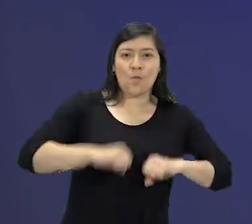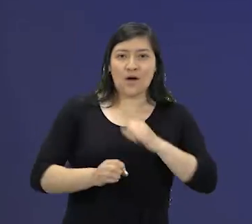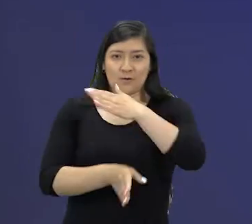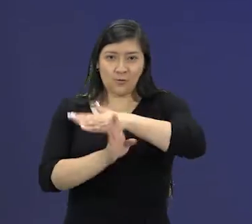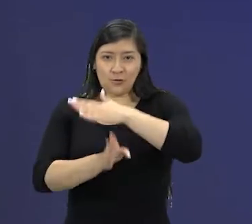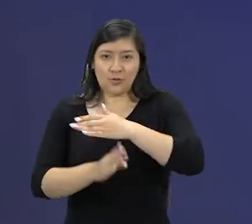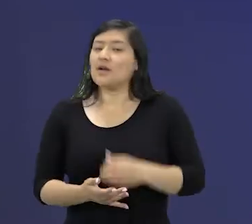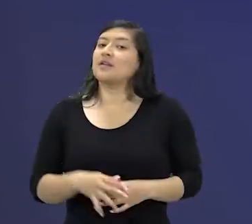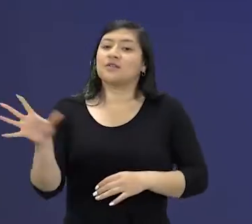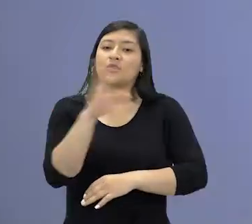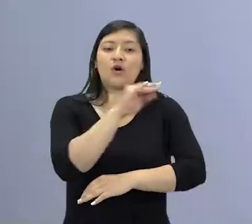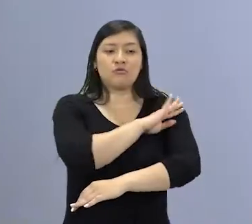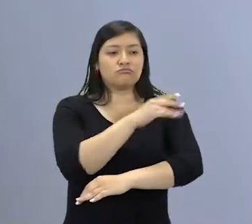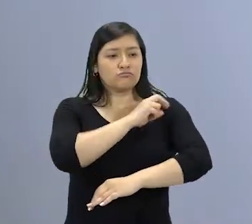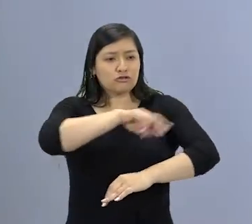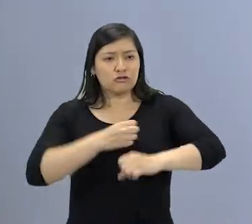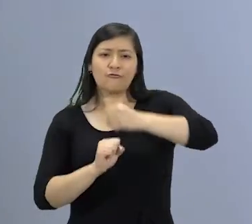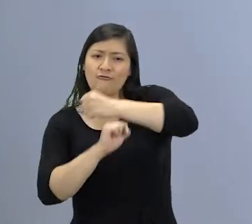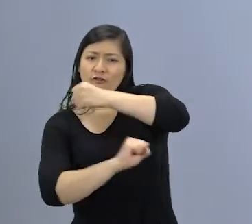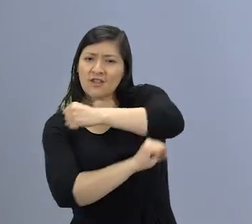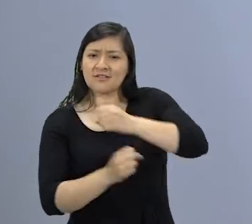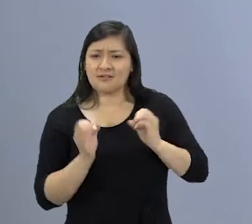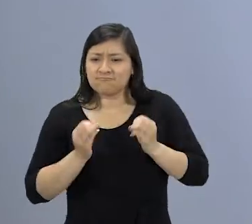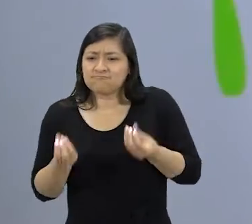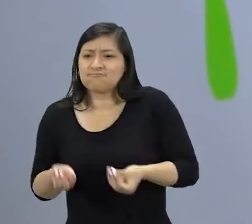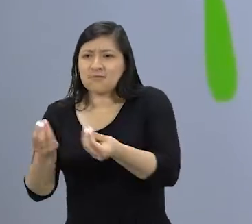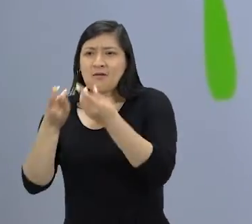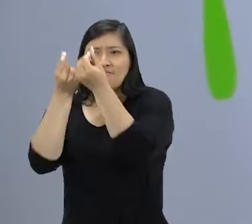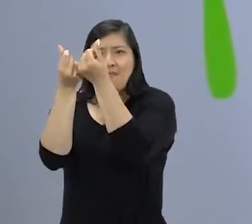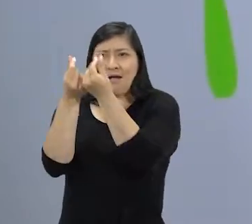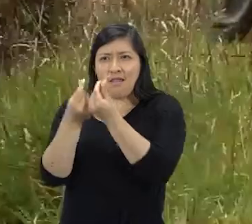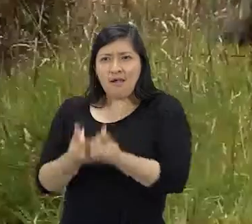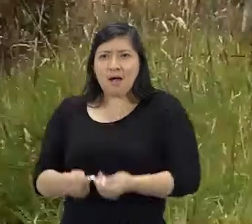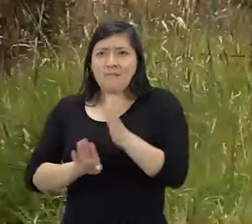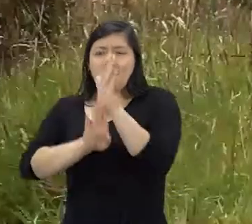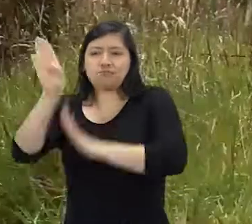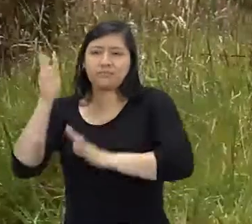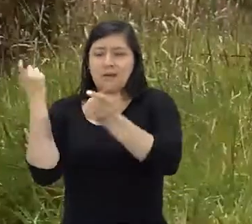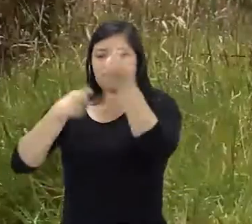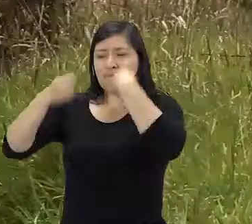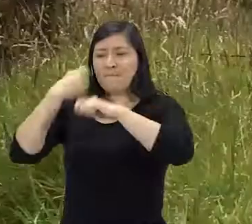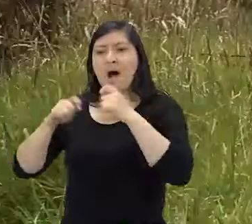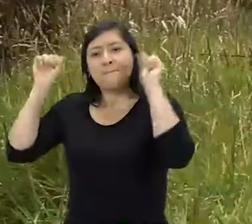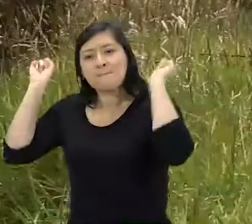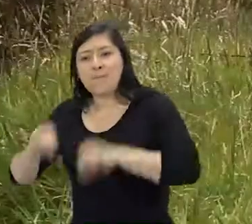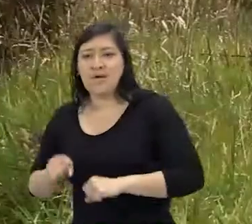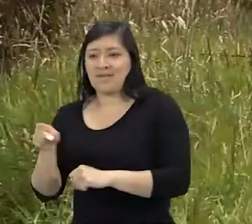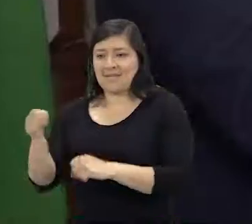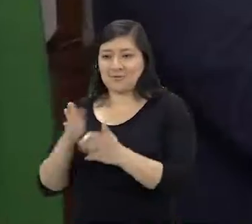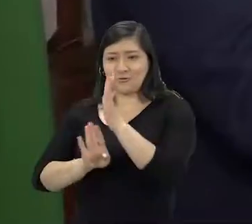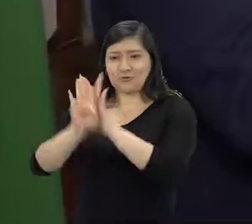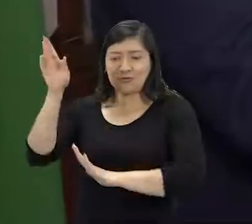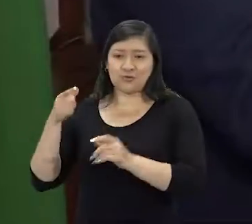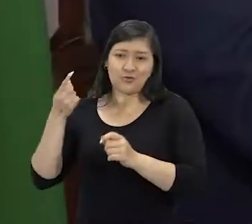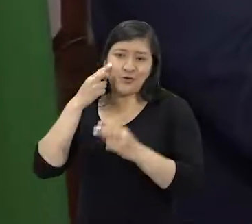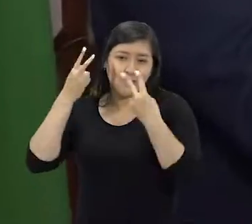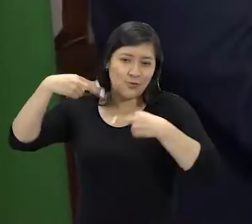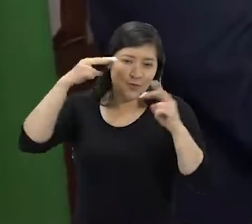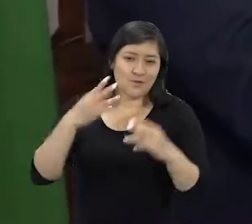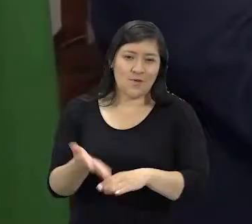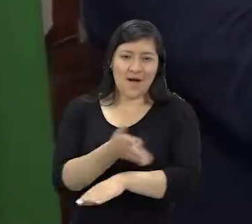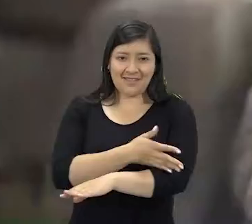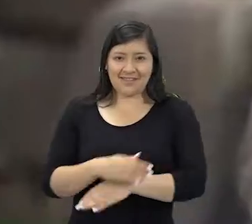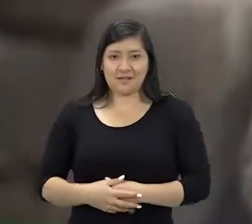todas las fortalezas que tenemos en el tema de turismo y en el tema de la reactivación económica fundamental para reactivar la economía de estos